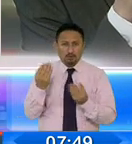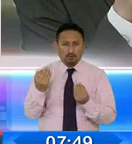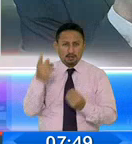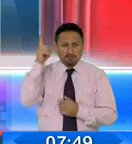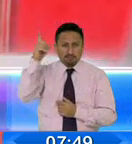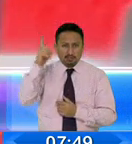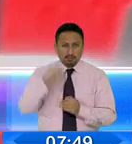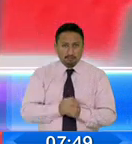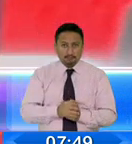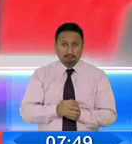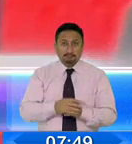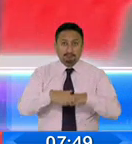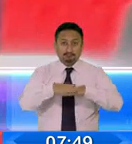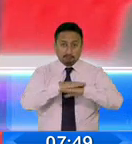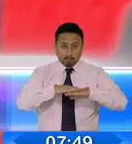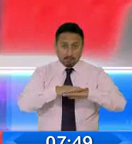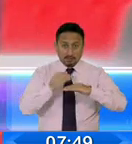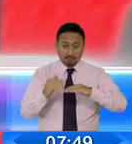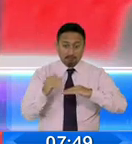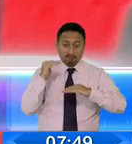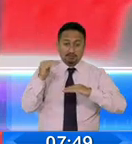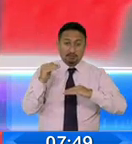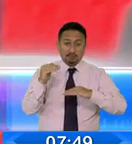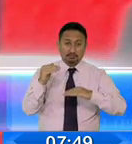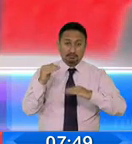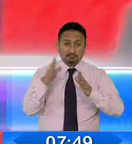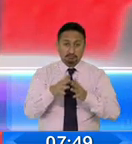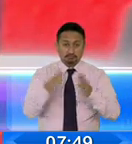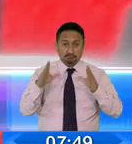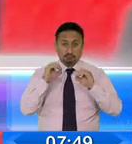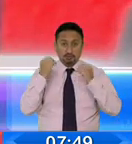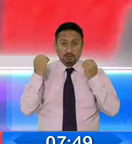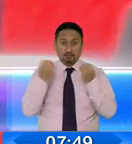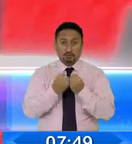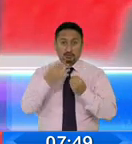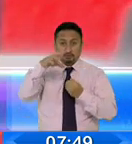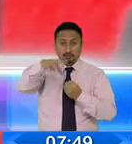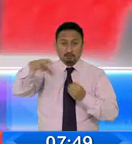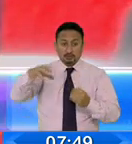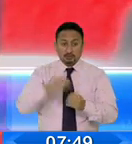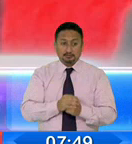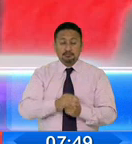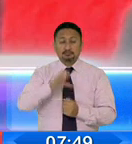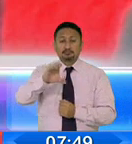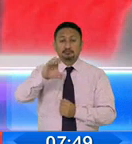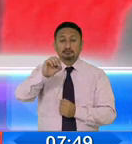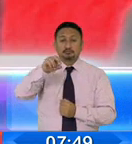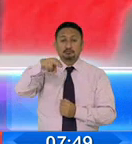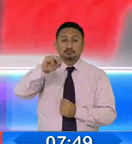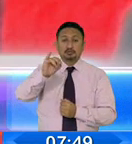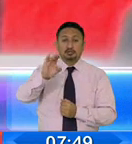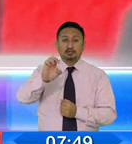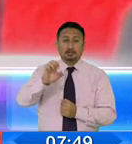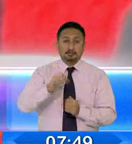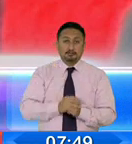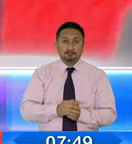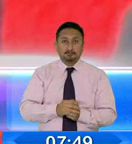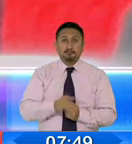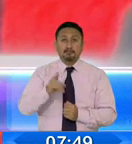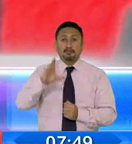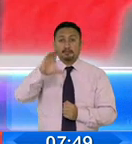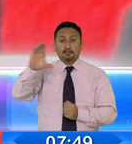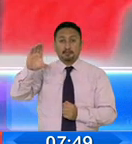Primero los de base, segundo de las grandes organizaciones regionales, como es la CONAICE, la Confederación de los Pueblos Indígenas de la Costa,